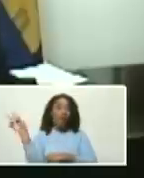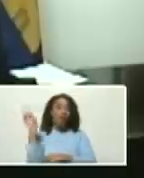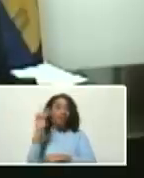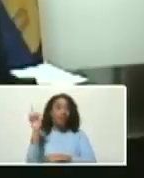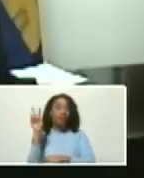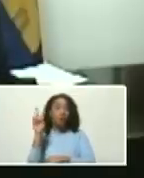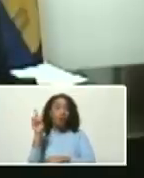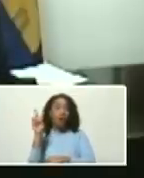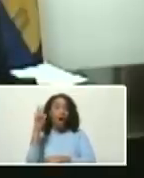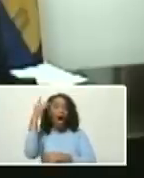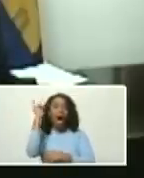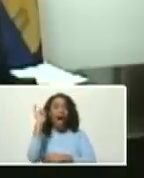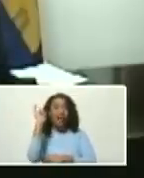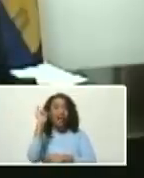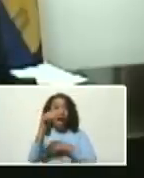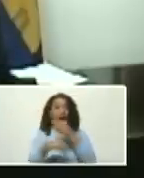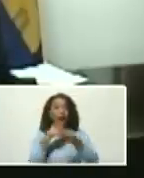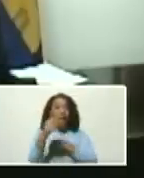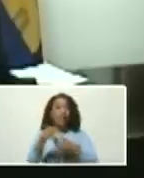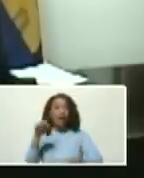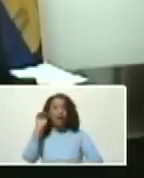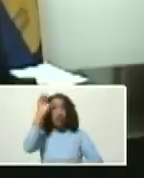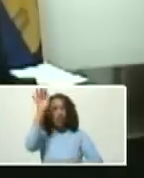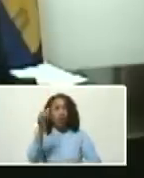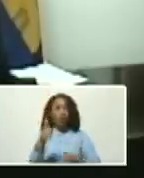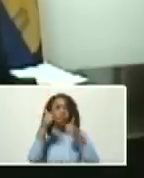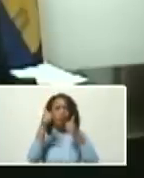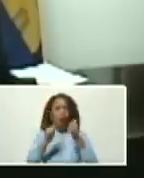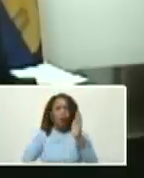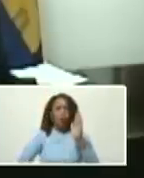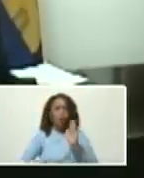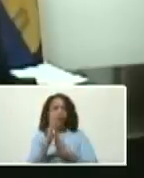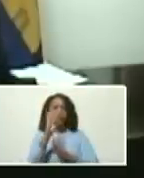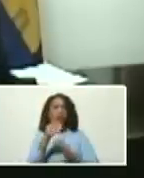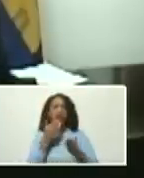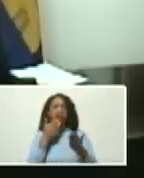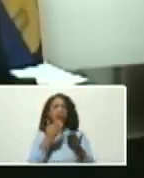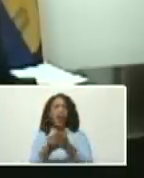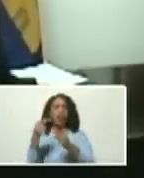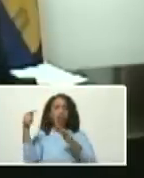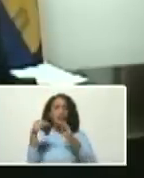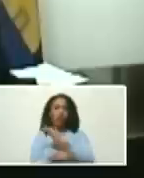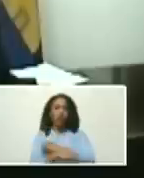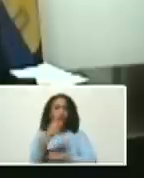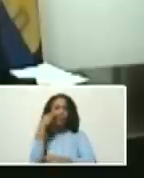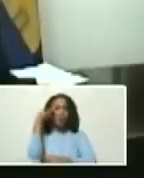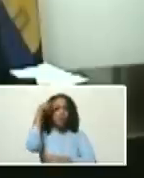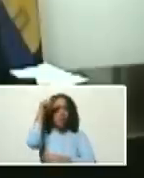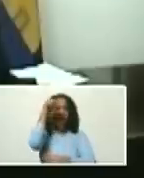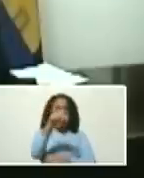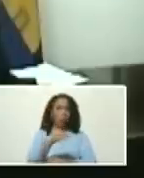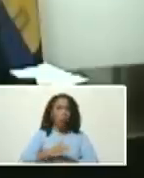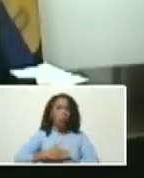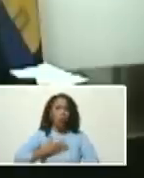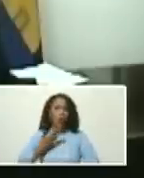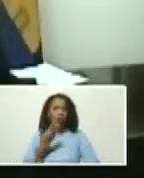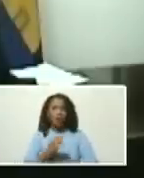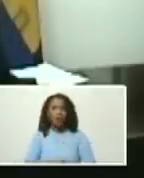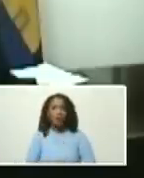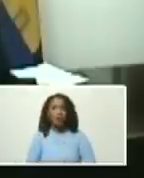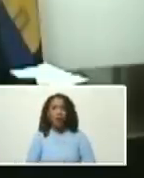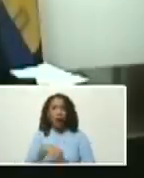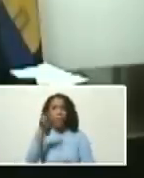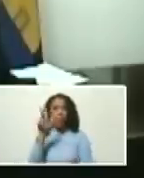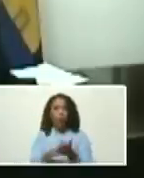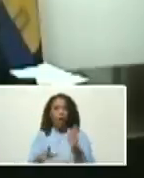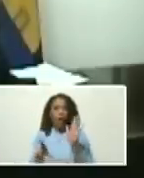está condenada al éxito y agradecemos profundamente su visión para poder aprobar